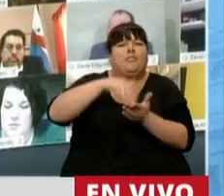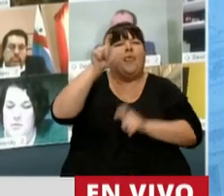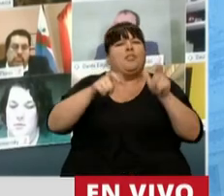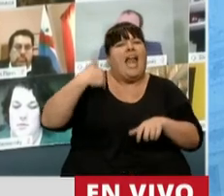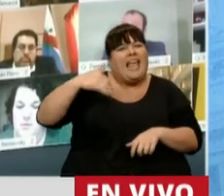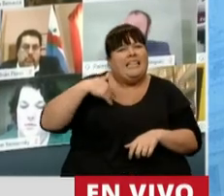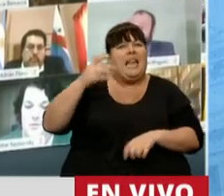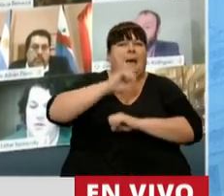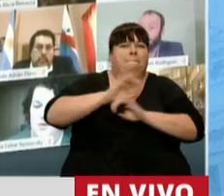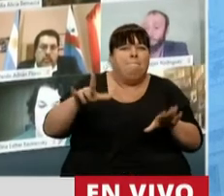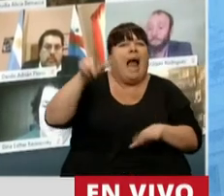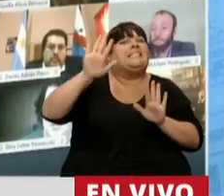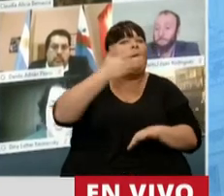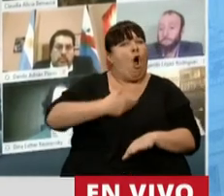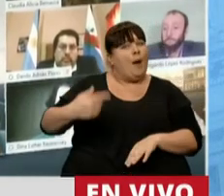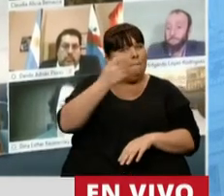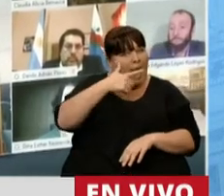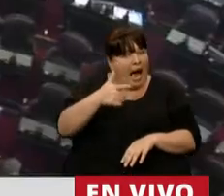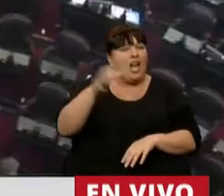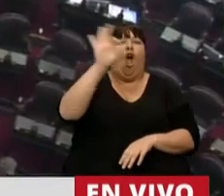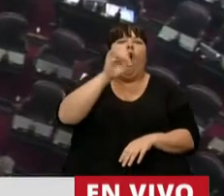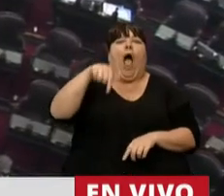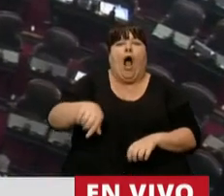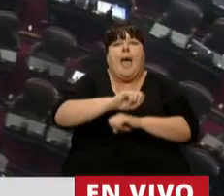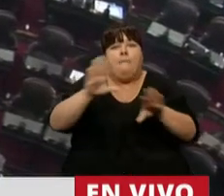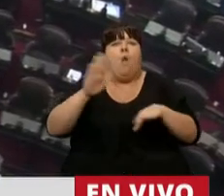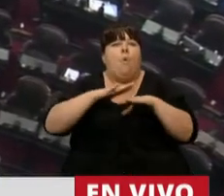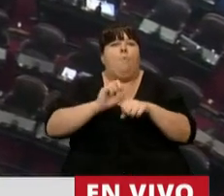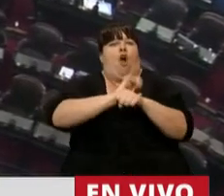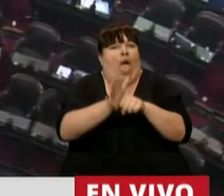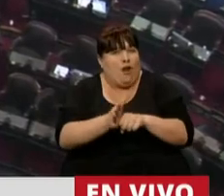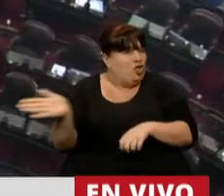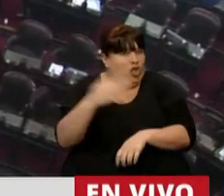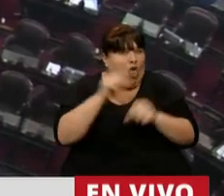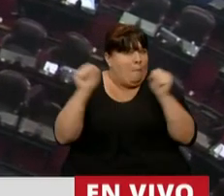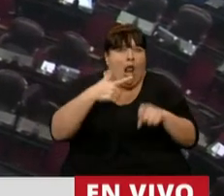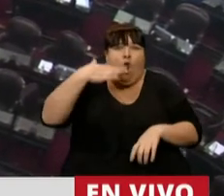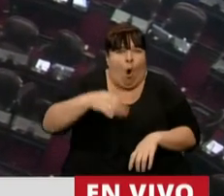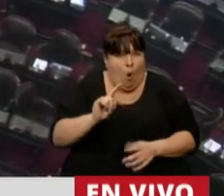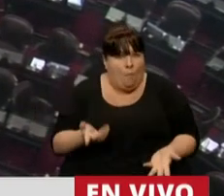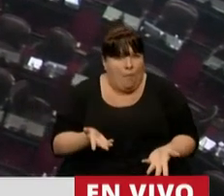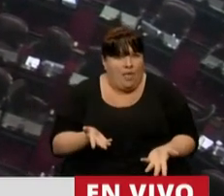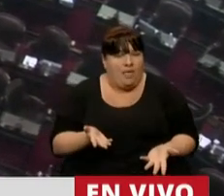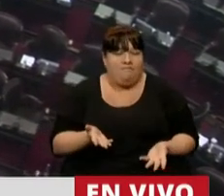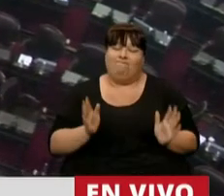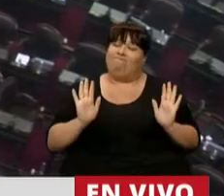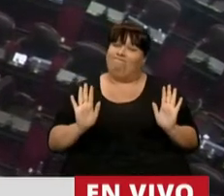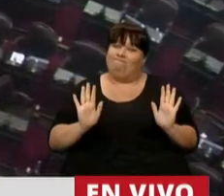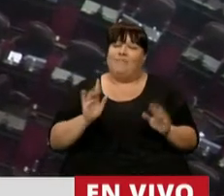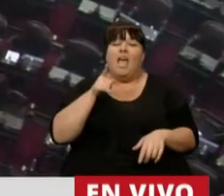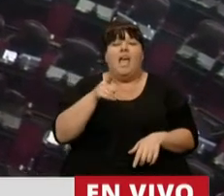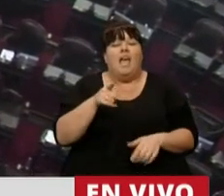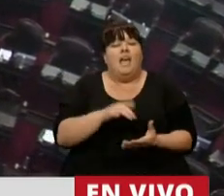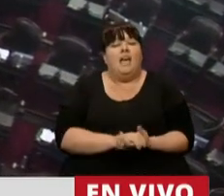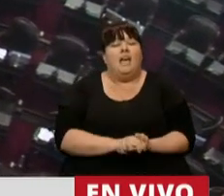argentinos a que les fue mal cuando ustedes gobernaban o a los que les está yendo mal con esta pandemia son todos malos e incumplidores? Mire, Presidente.